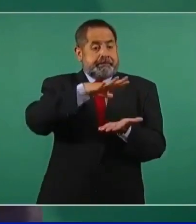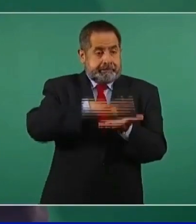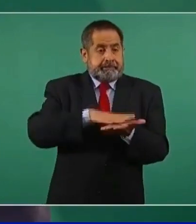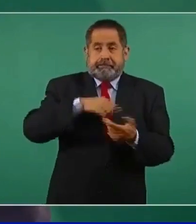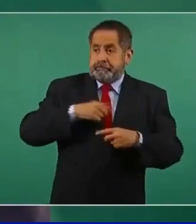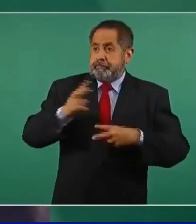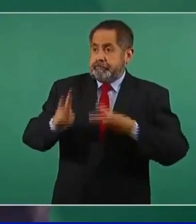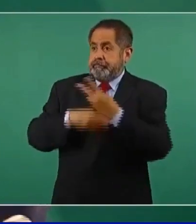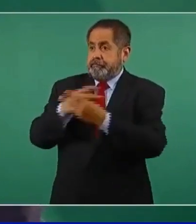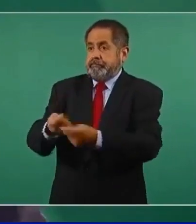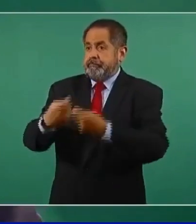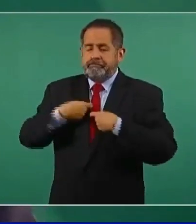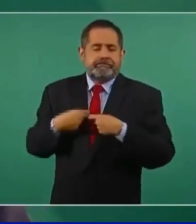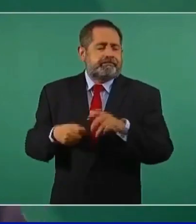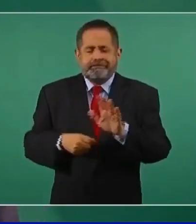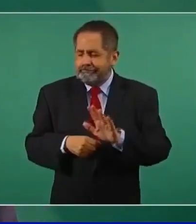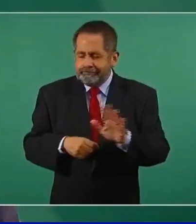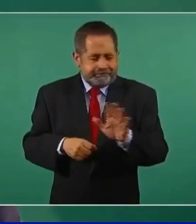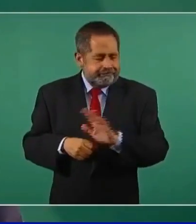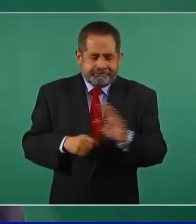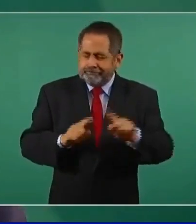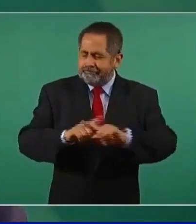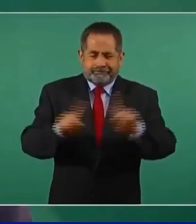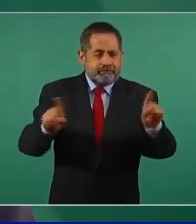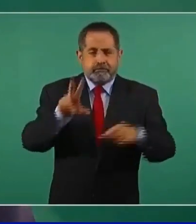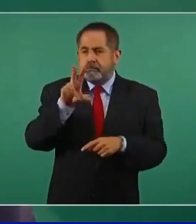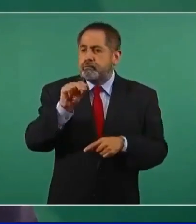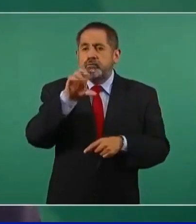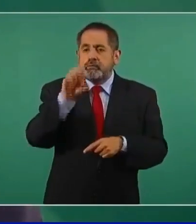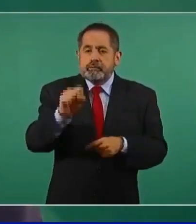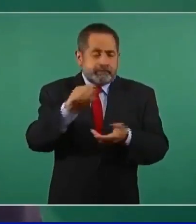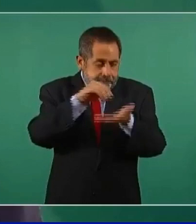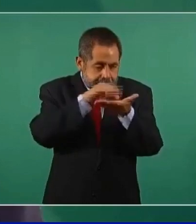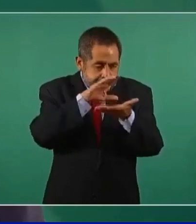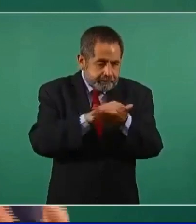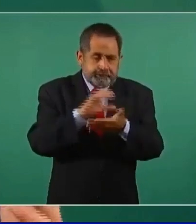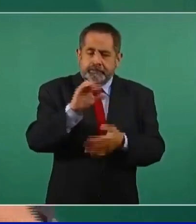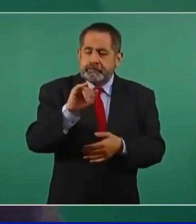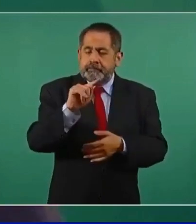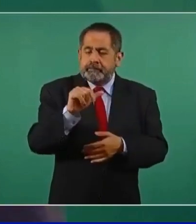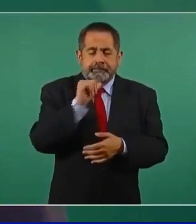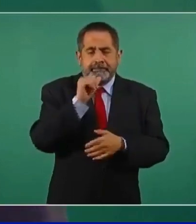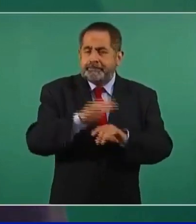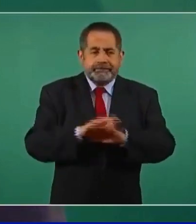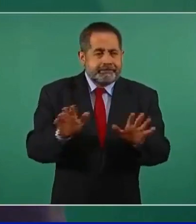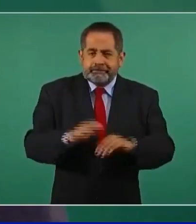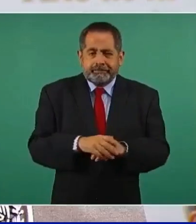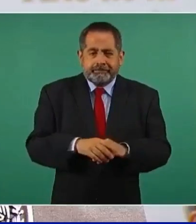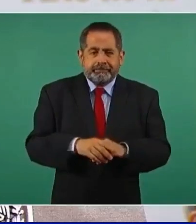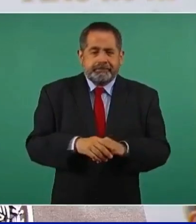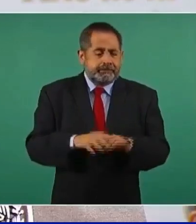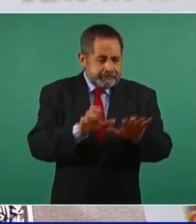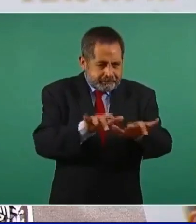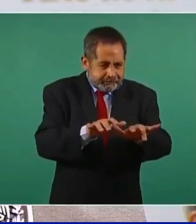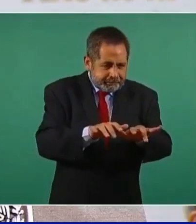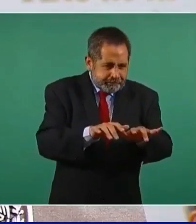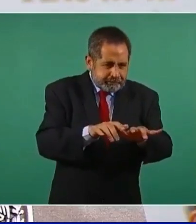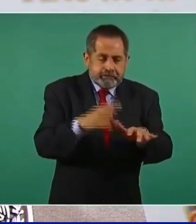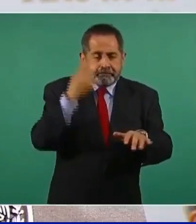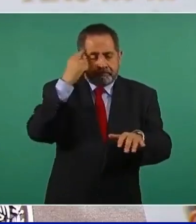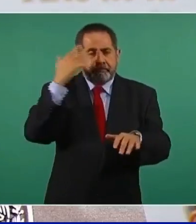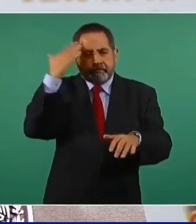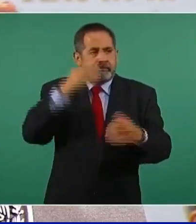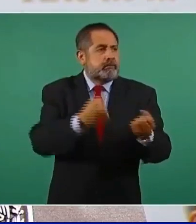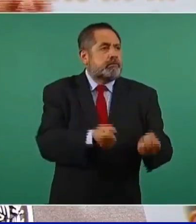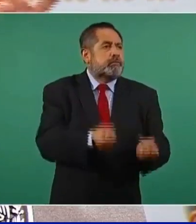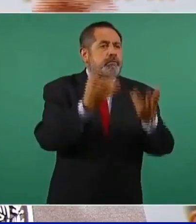no es que hoy se registran y en la próxima semana les va a llegar la cita a vacunarse. Este registro es para planear la vacunación,